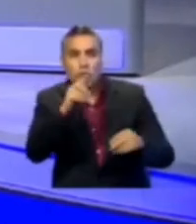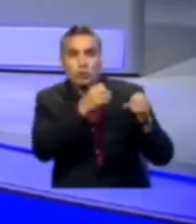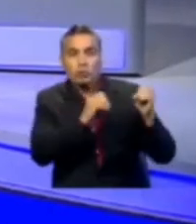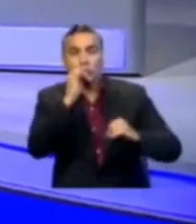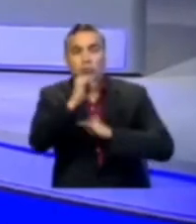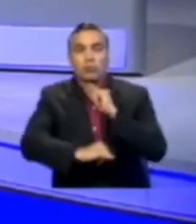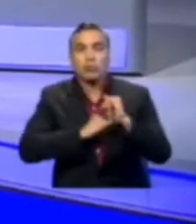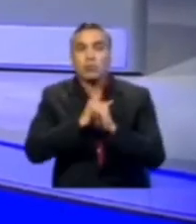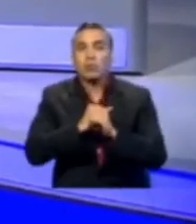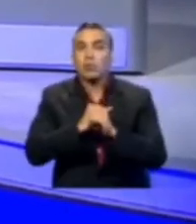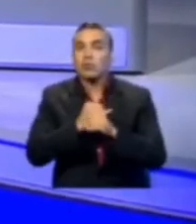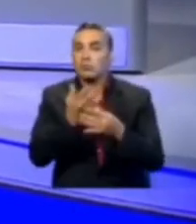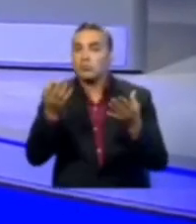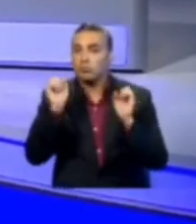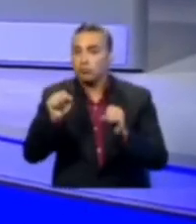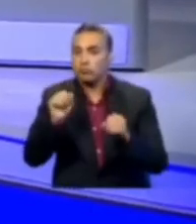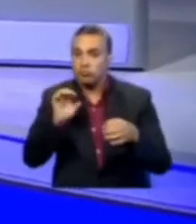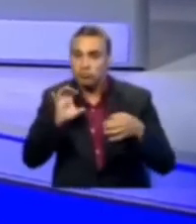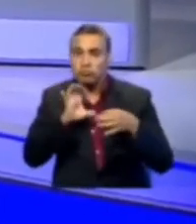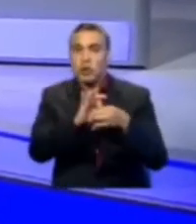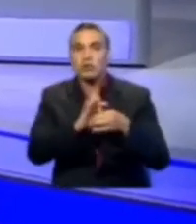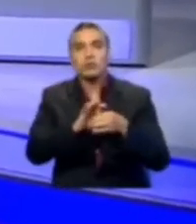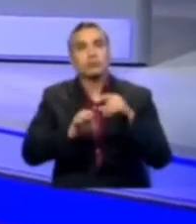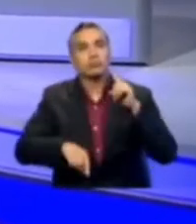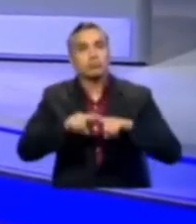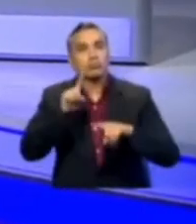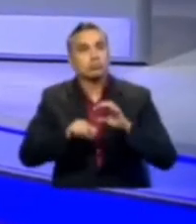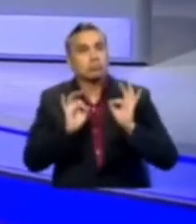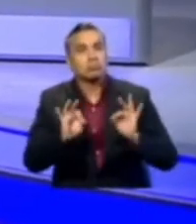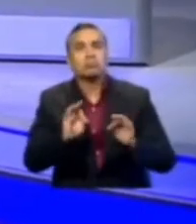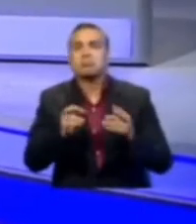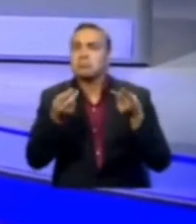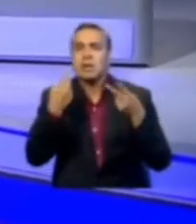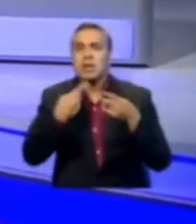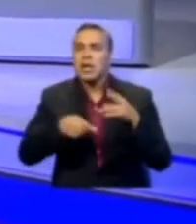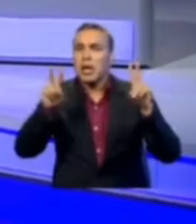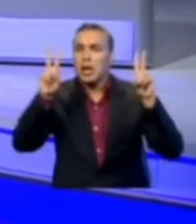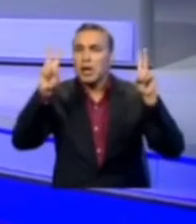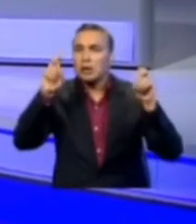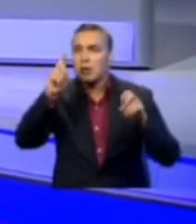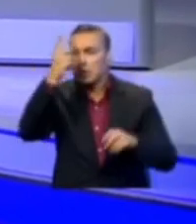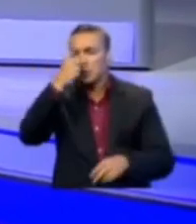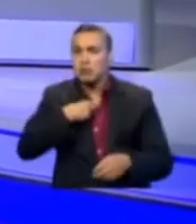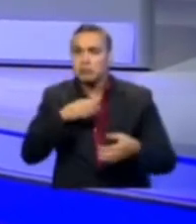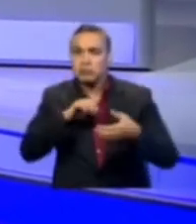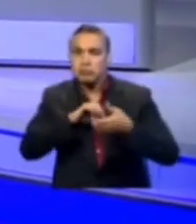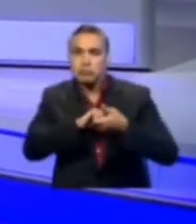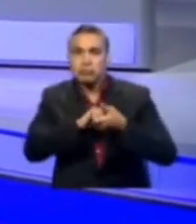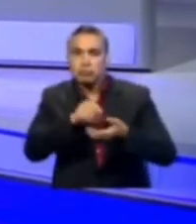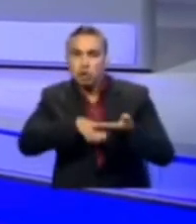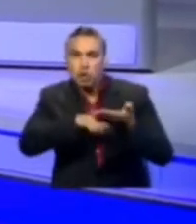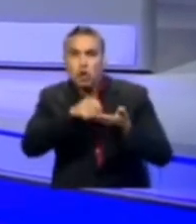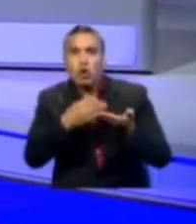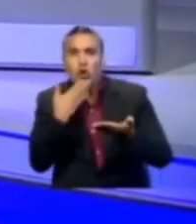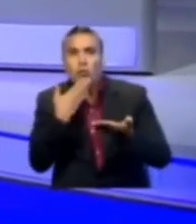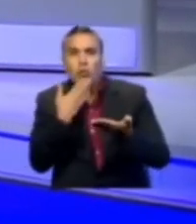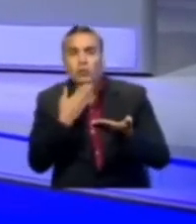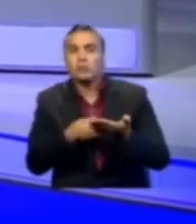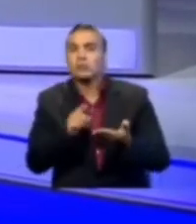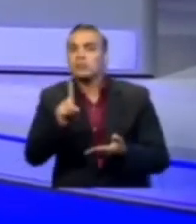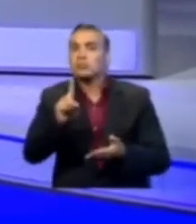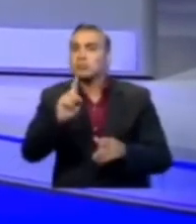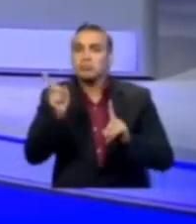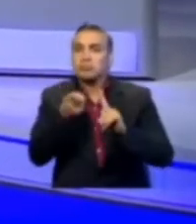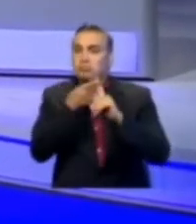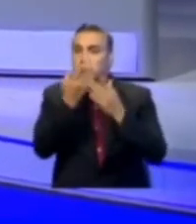internacionales y multilaterales tendrá más estrecha colaboración? ¿Y en qué términos se darán esos intercambios y negociaciones? ¿Cuál es su